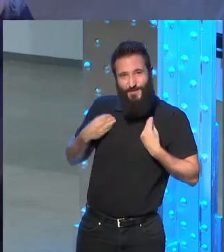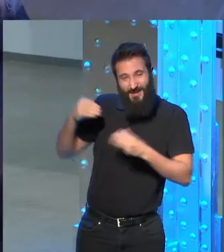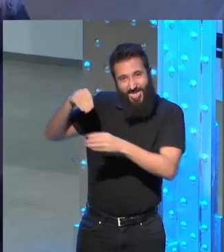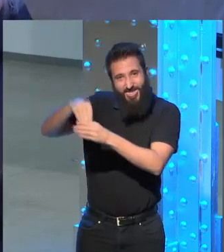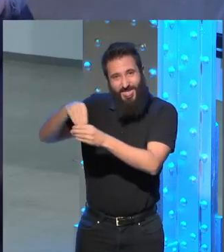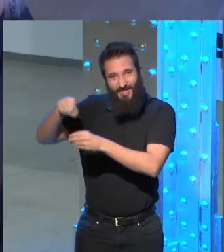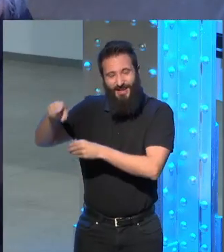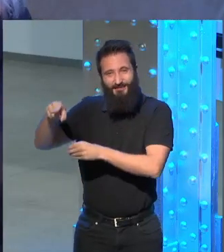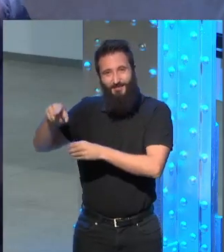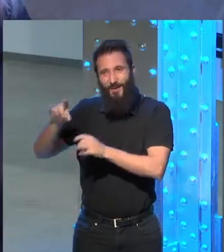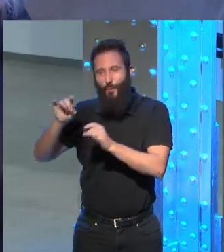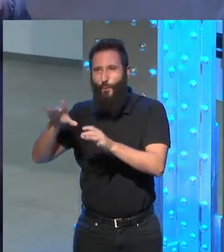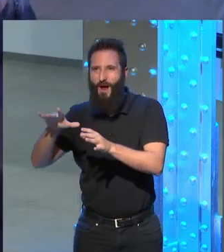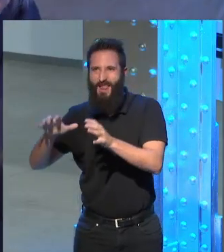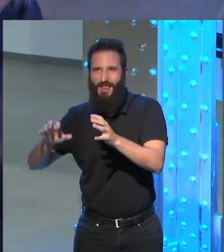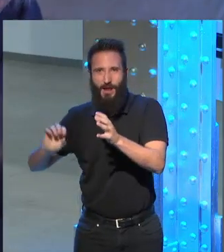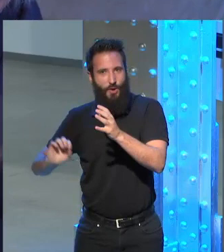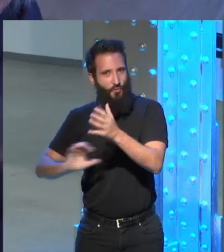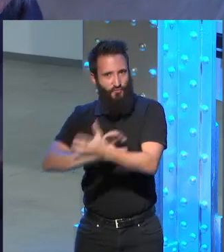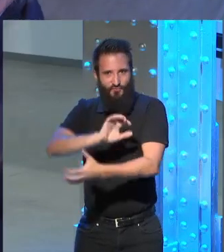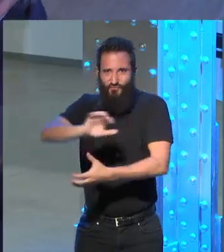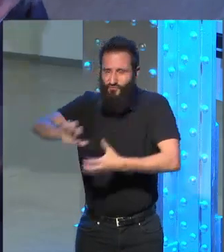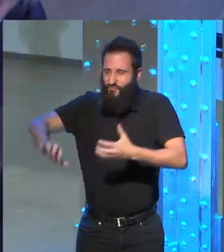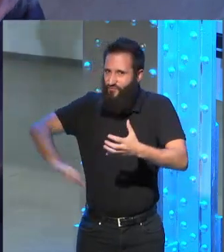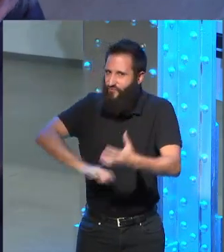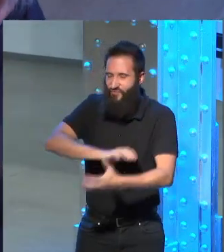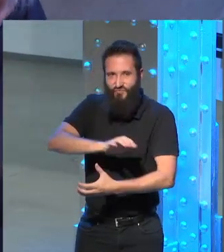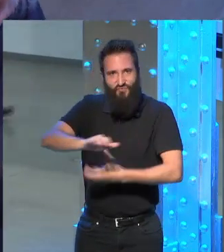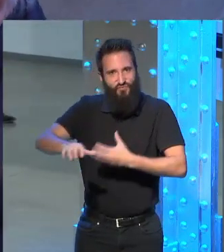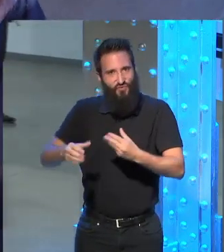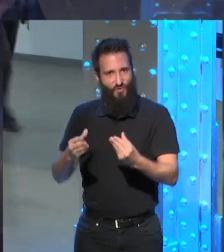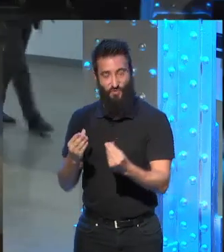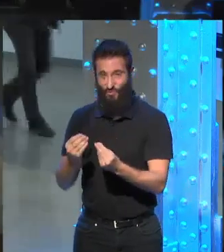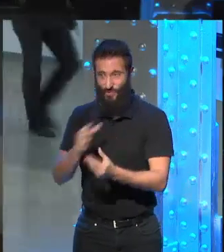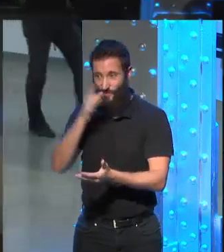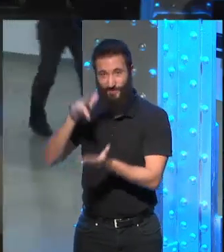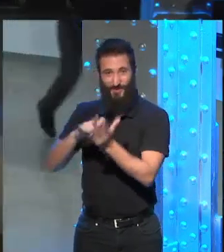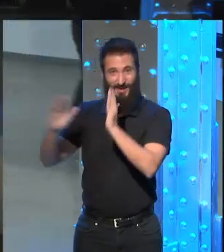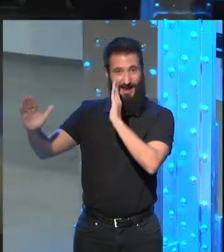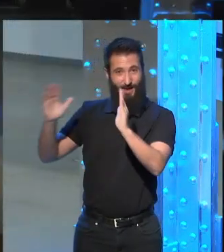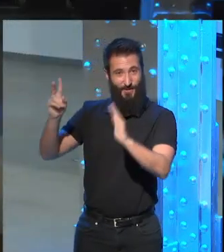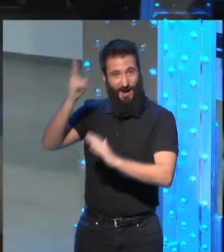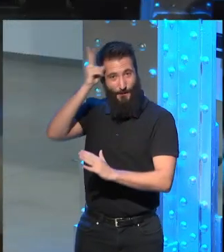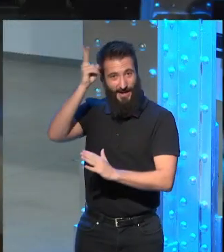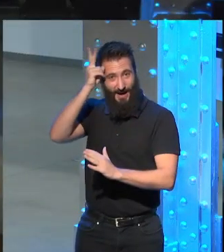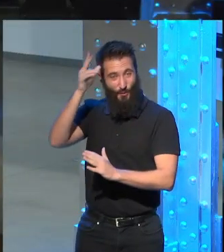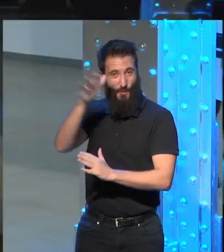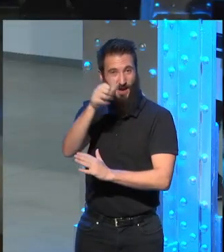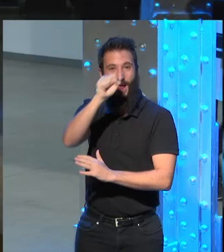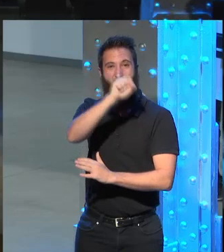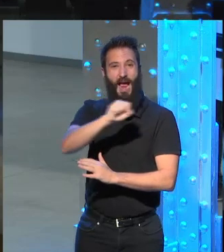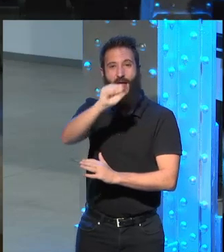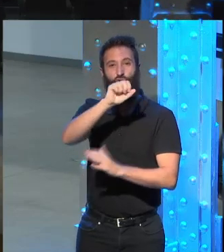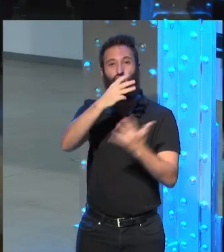polvorín, que era el Perú de los finales de los años